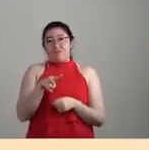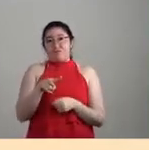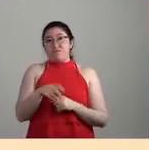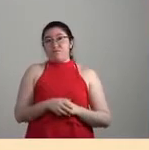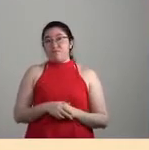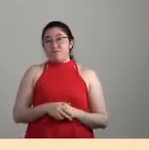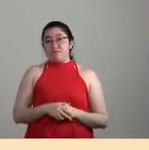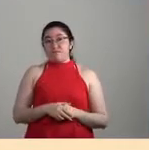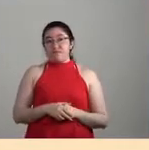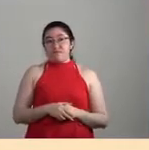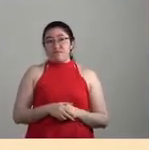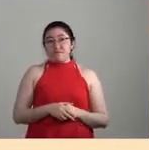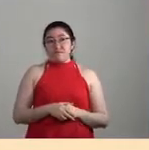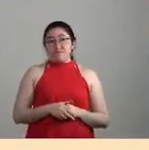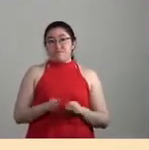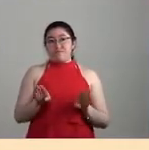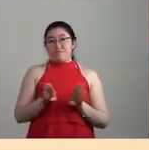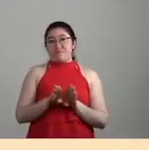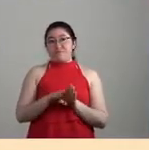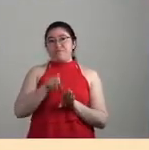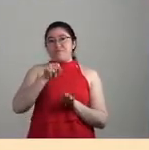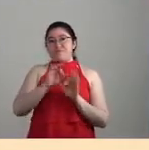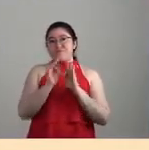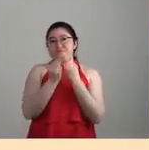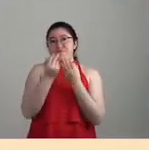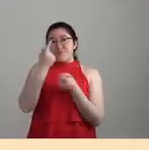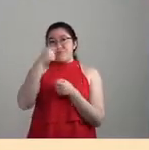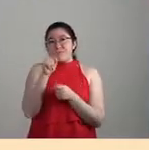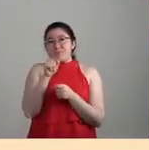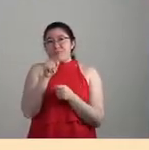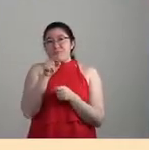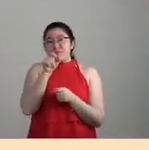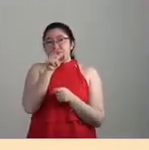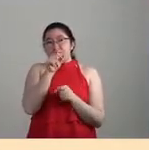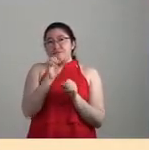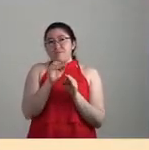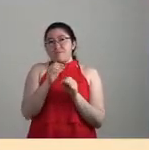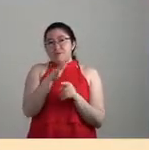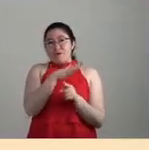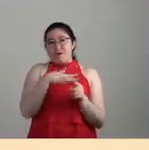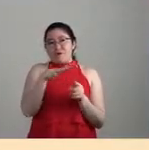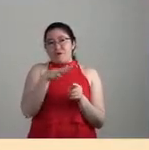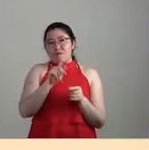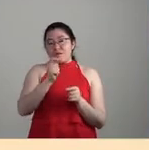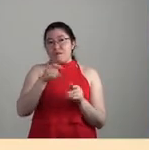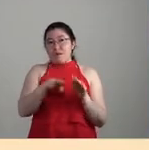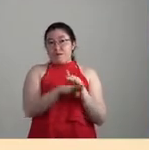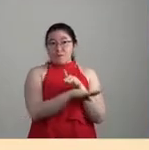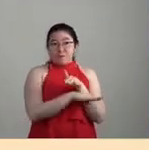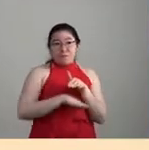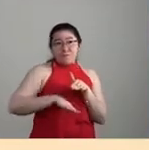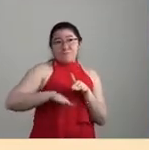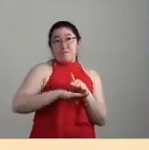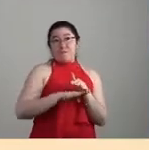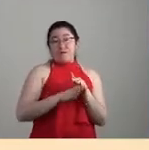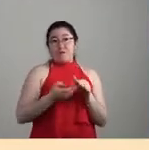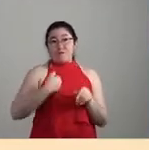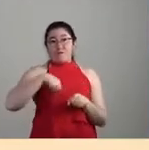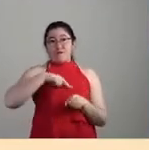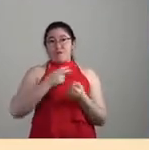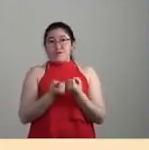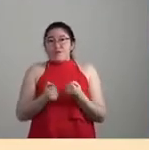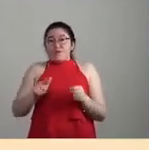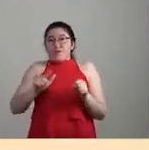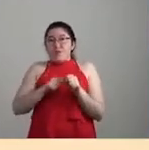Creo que eso es así, suficientemente, se podría entender un poco como la ecología mundo. Es decir, que lo que está basado en nuestro ordenamiento social,